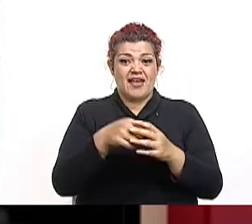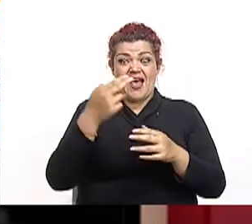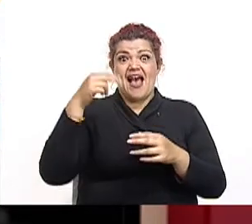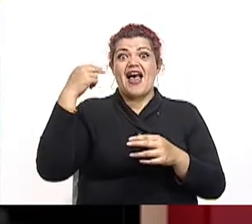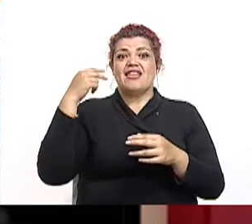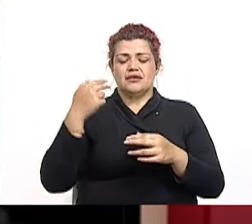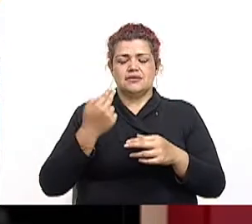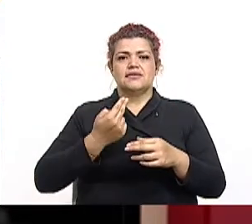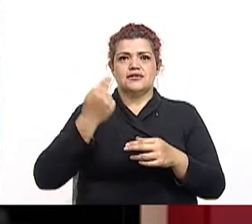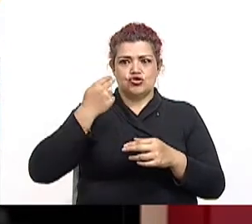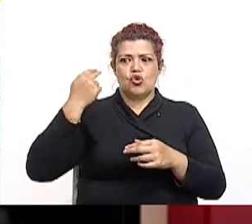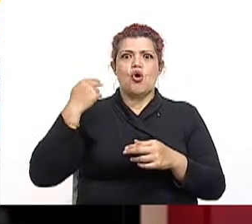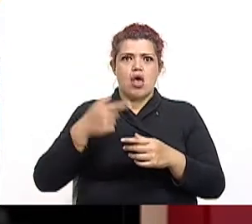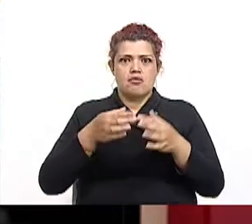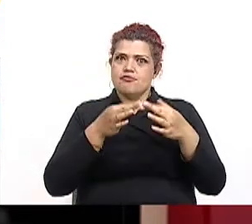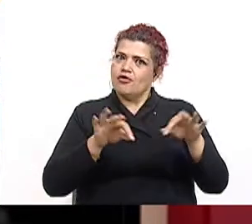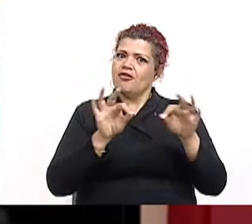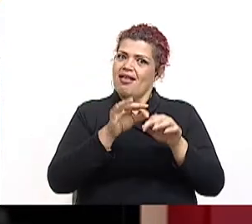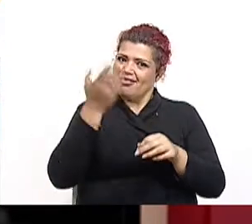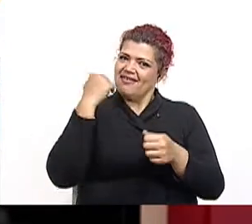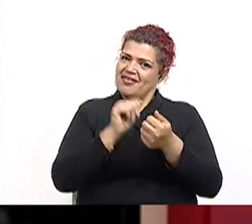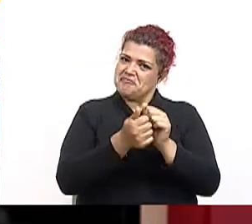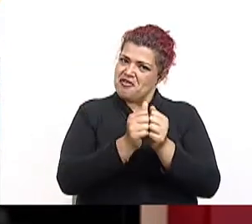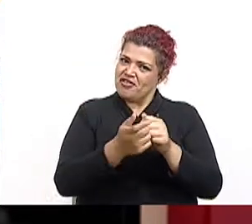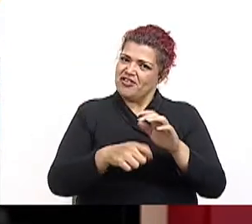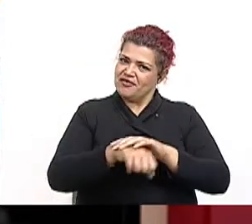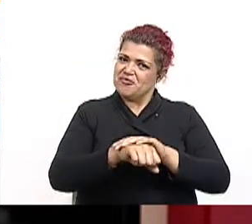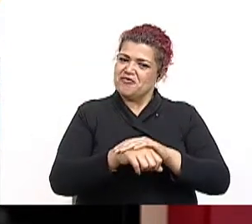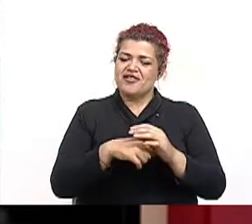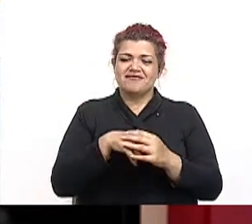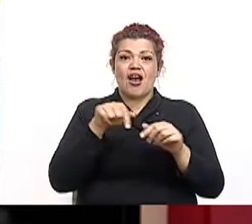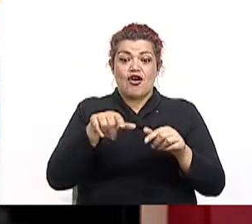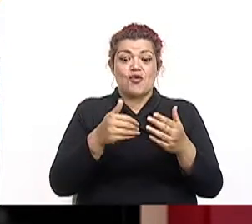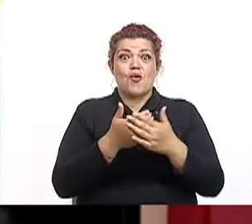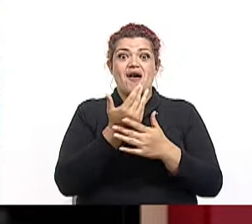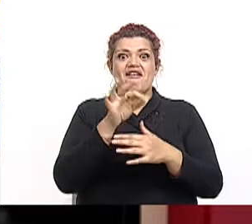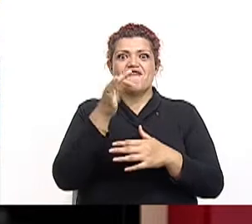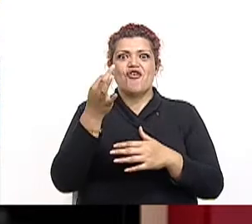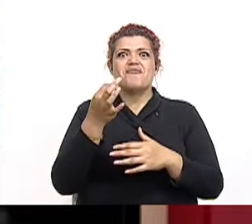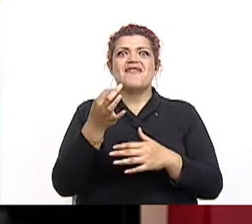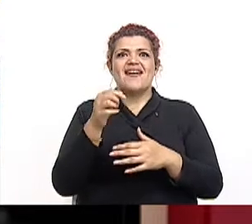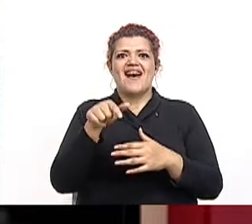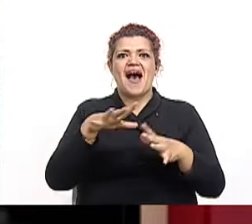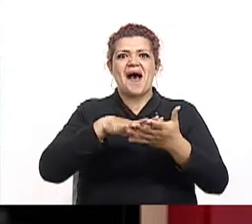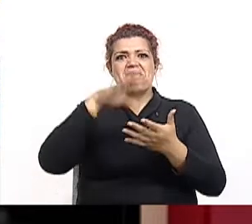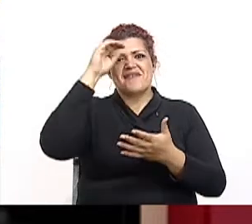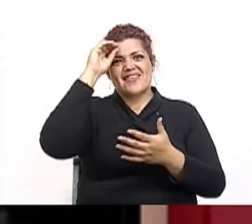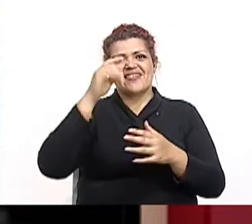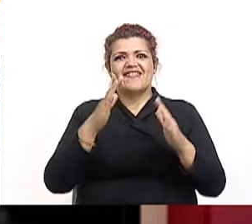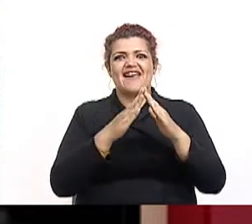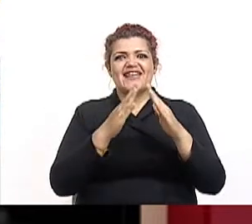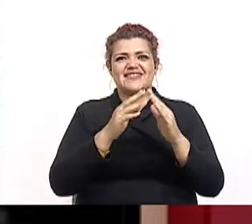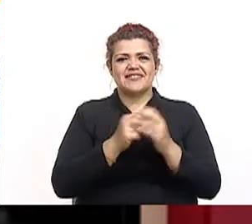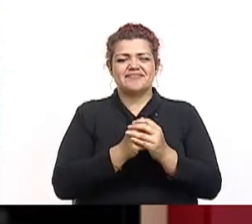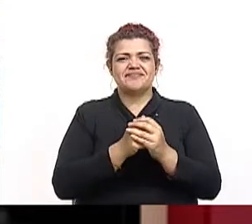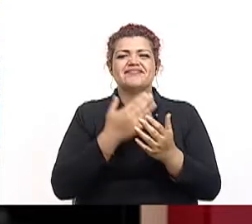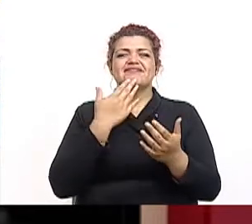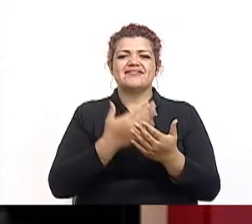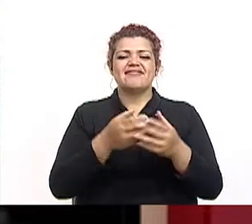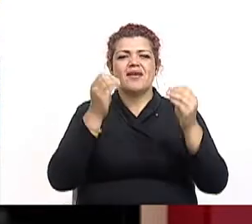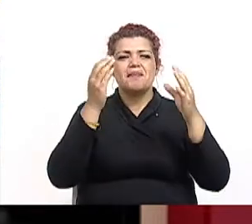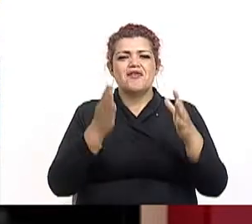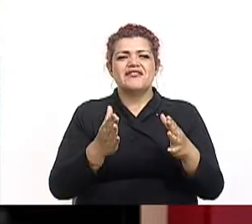deporte hoy en este formato a través de Aprendo en Casa. Por cierto, agradecer al profesor Carlos Chávez que nos ha enviado